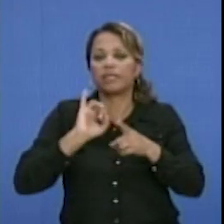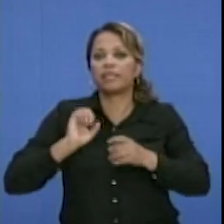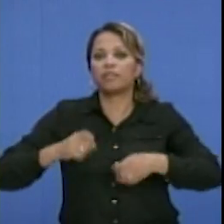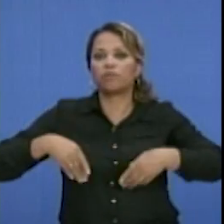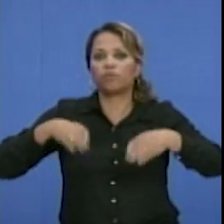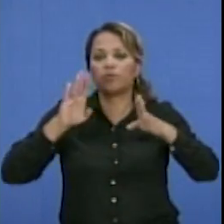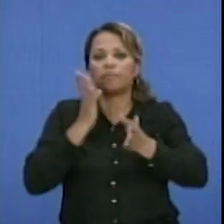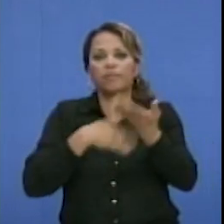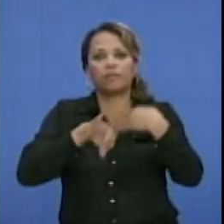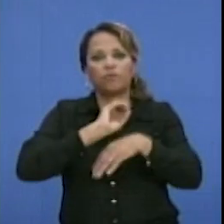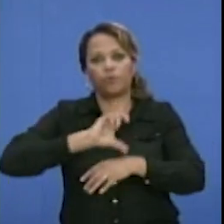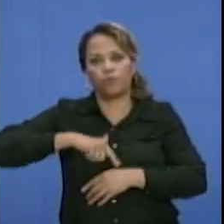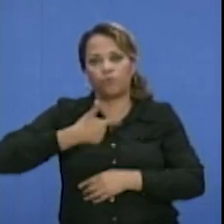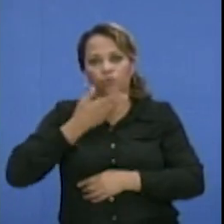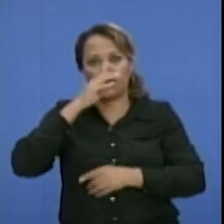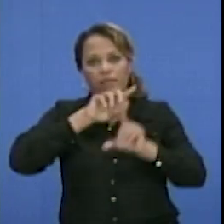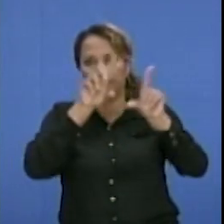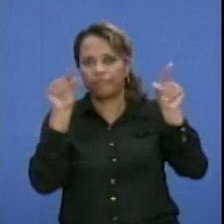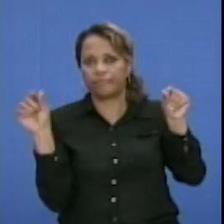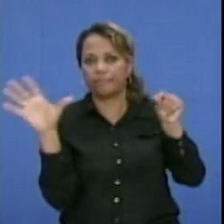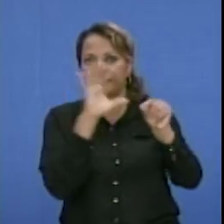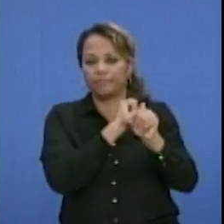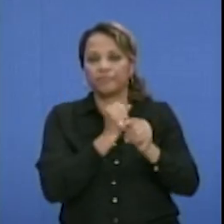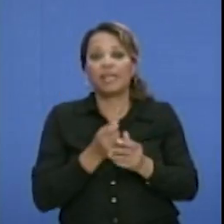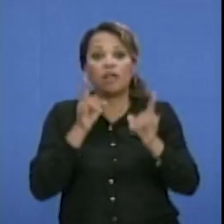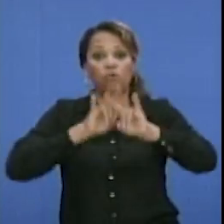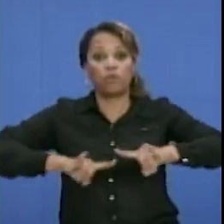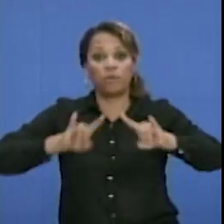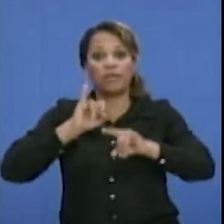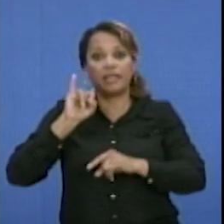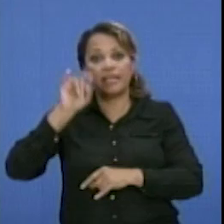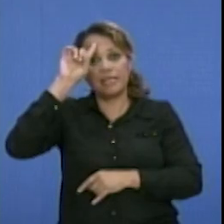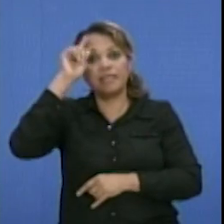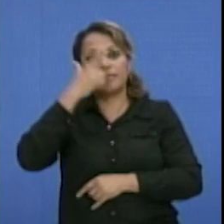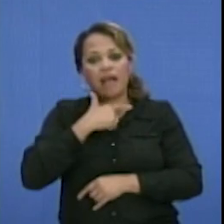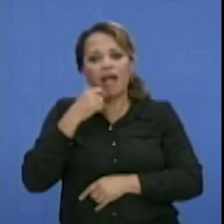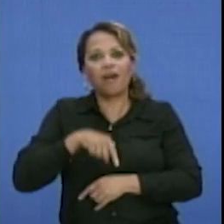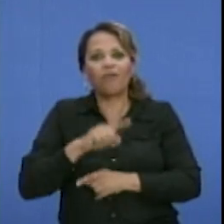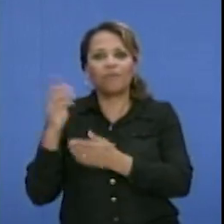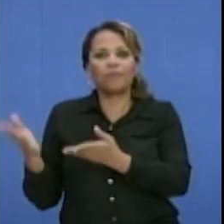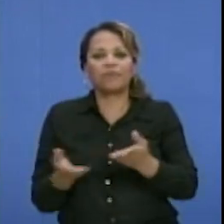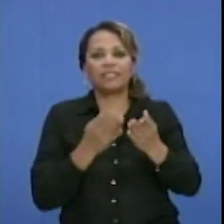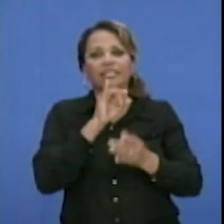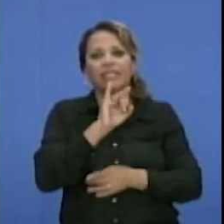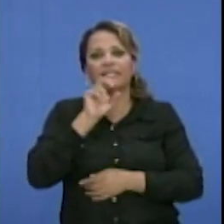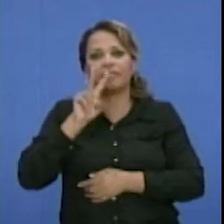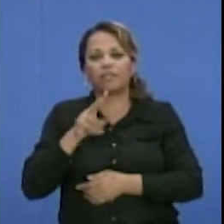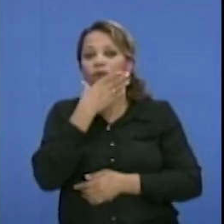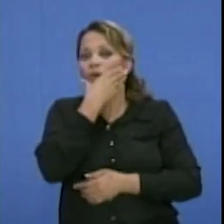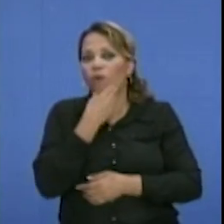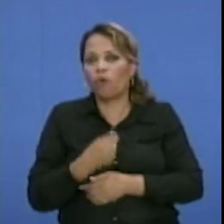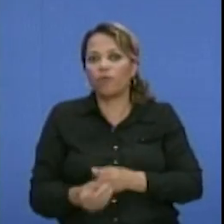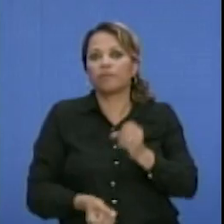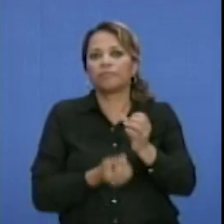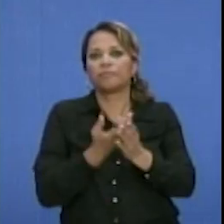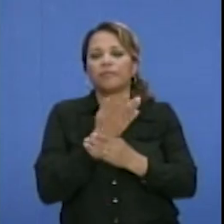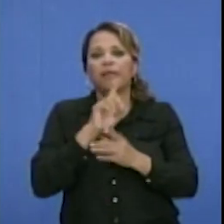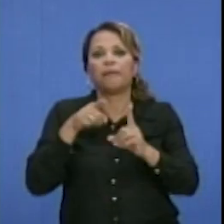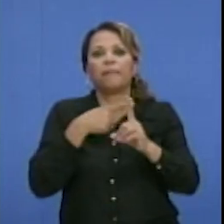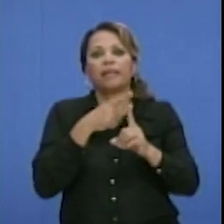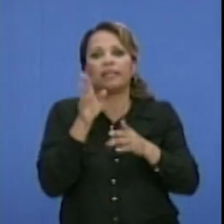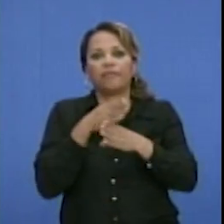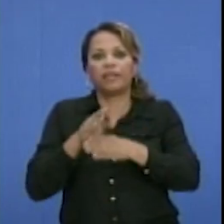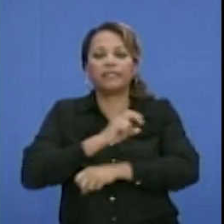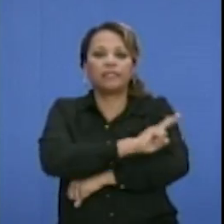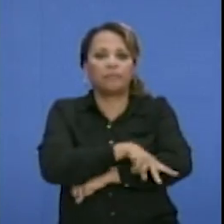Ministerio de Cultura de nuestro país. En la Universidad de las Artes se dio la bienvenida a 72 jóvenes creadores de más de una decena de